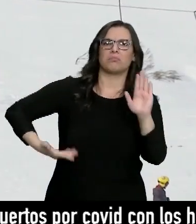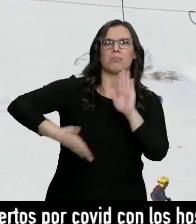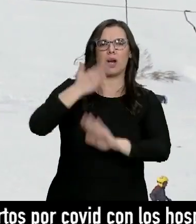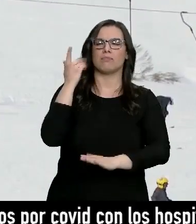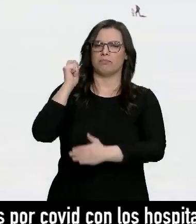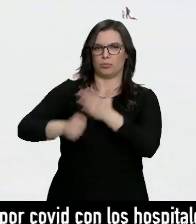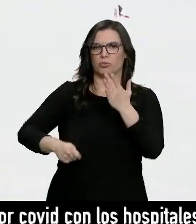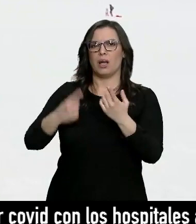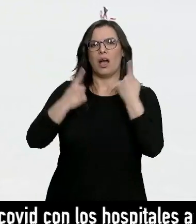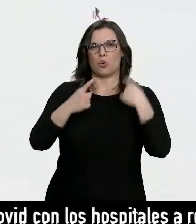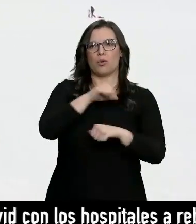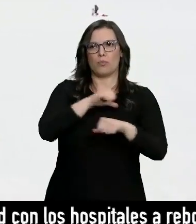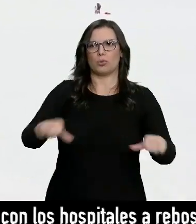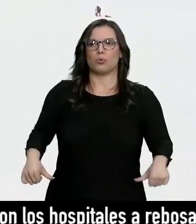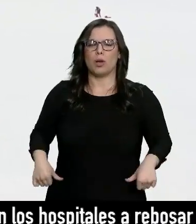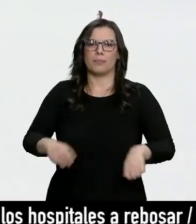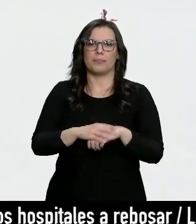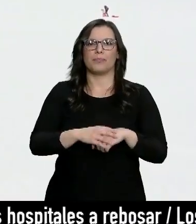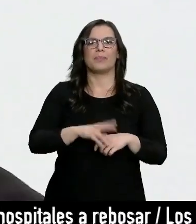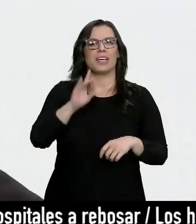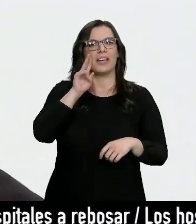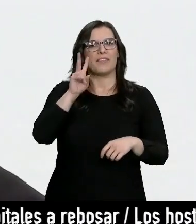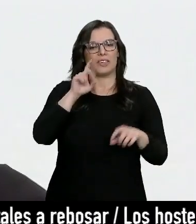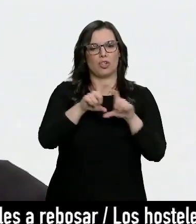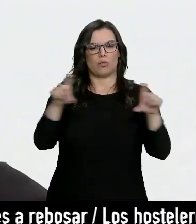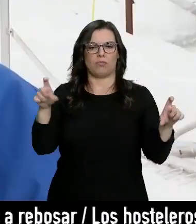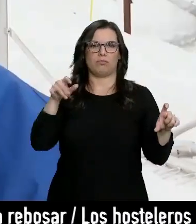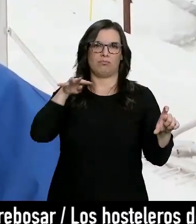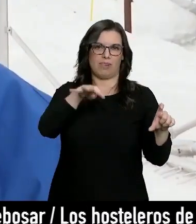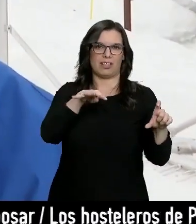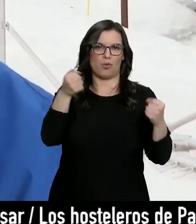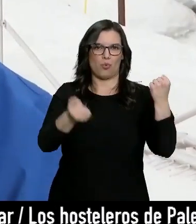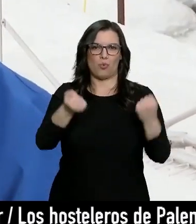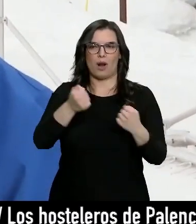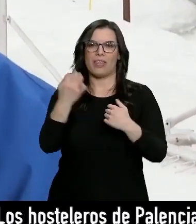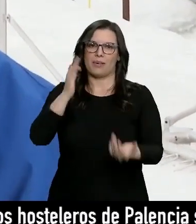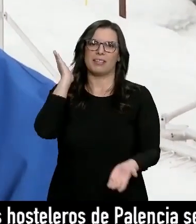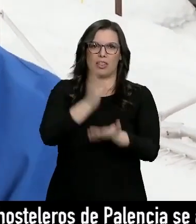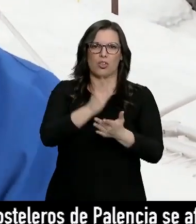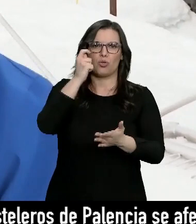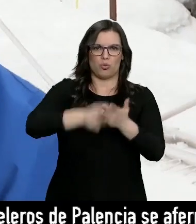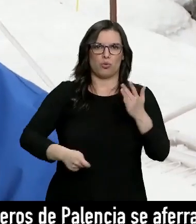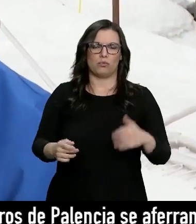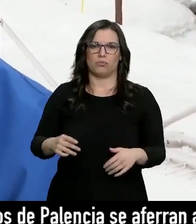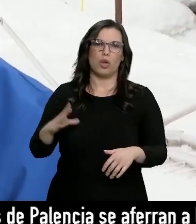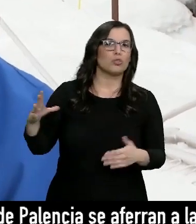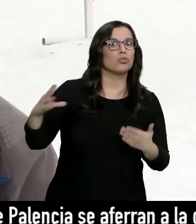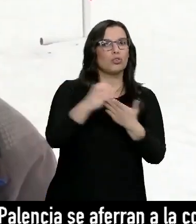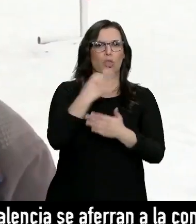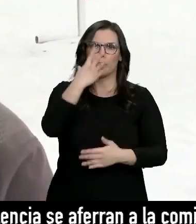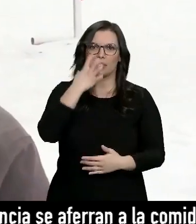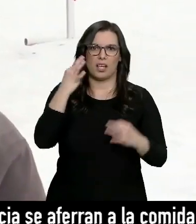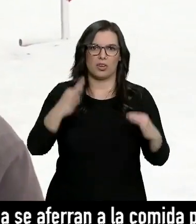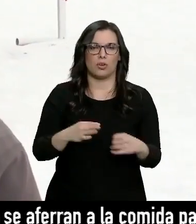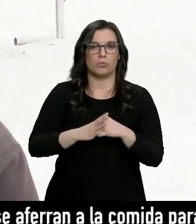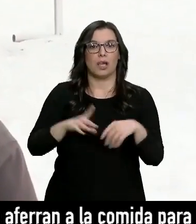desde Portugal. Matrícula si es visto, de Portugal. Servicio, servicio. Deberían sancionarles duramente. Todos tenemos que ser serios.